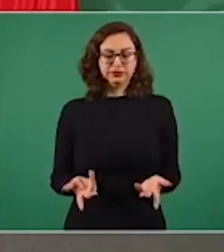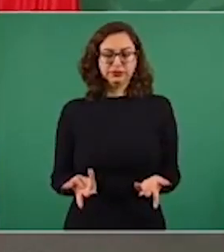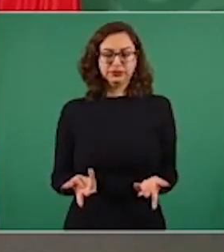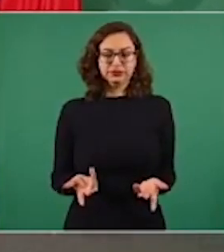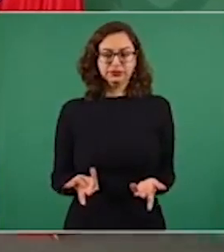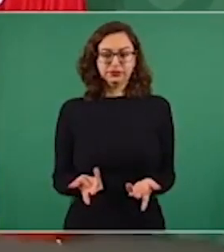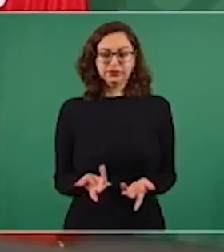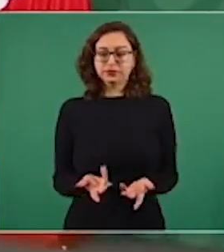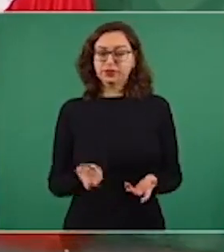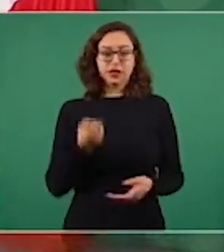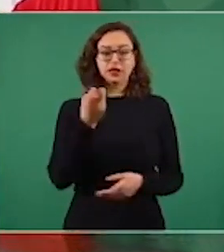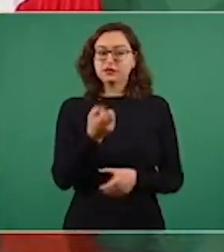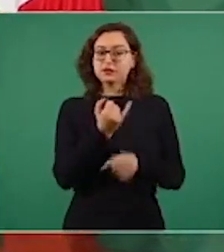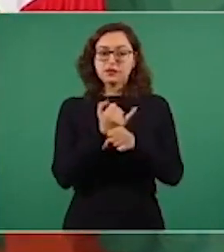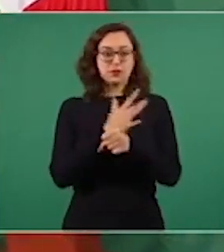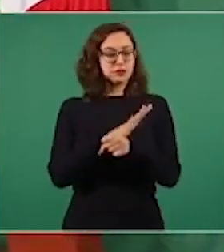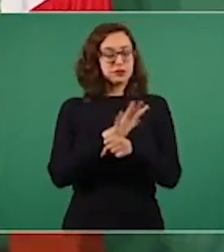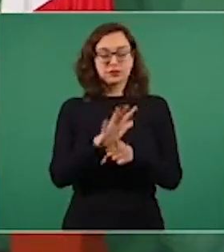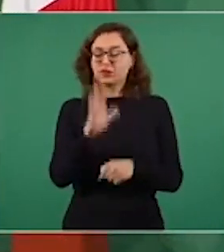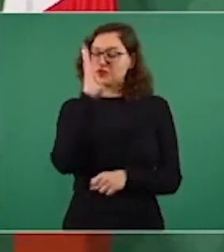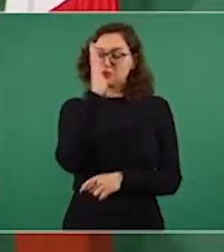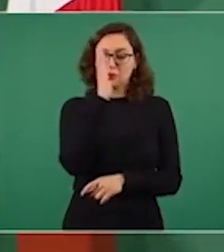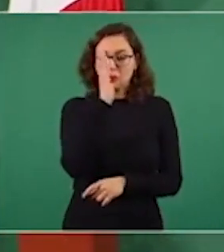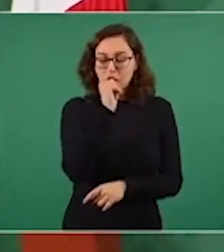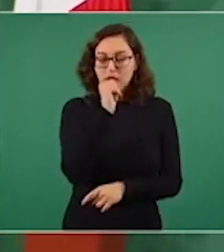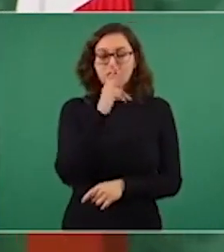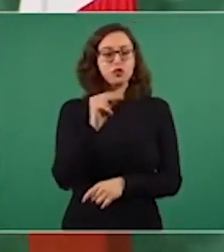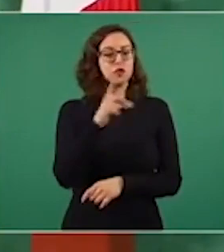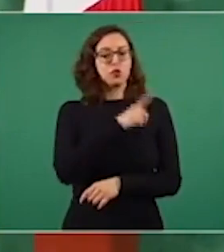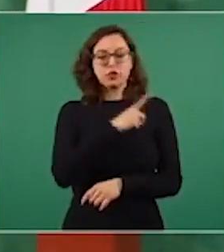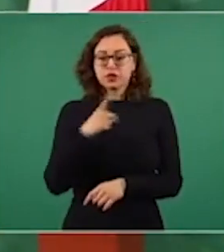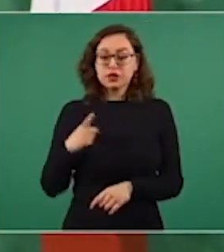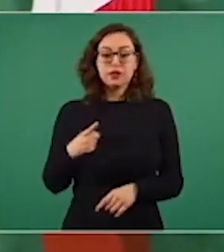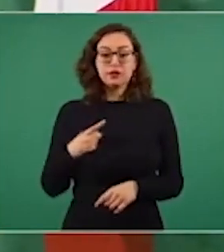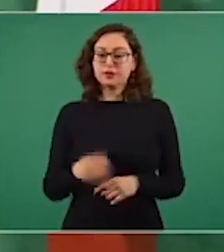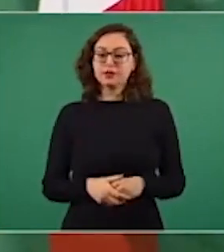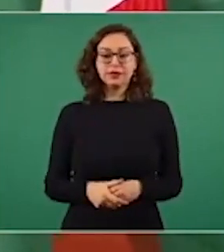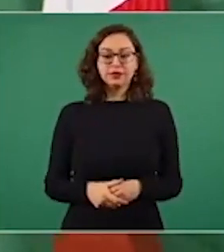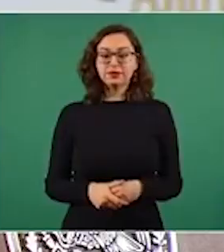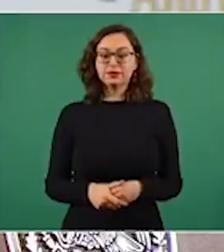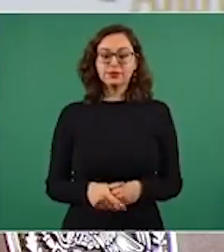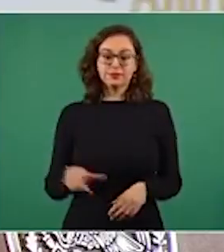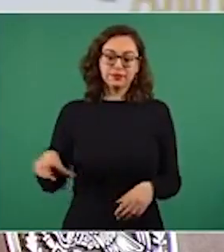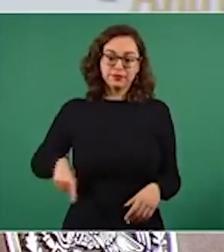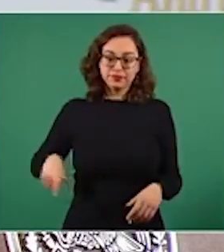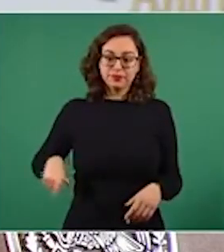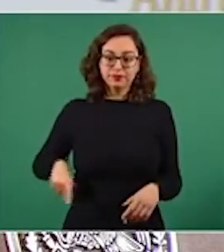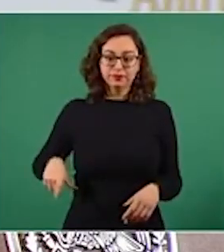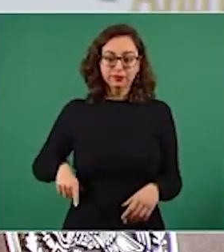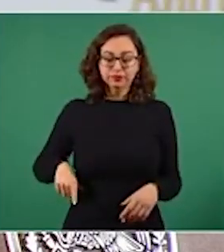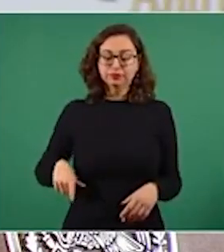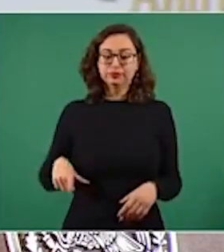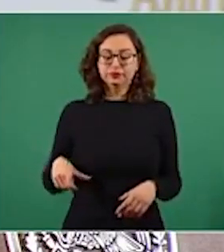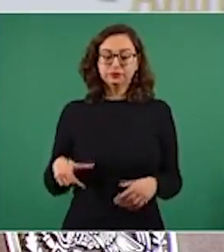el gobierno no puede ser una facción, el gobierno es para proteger al